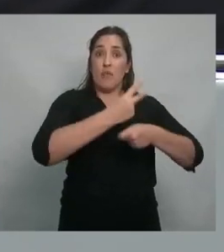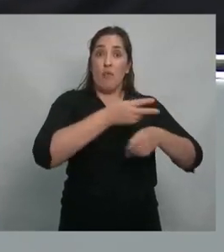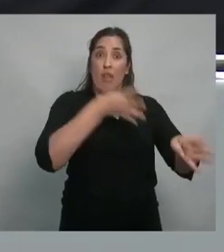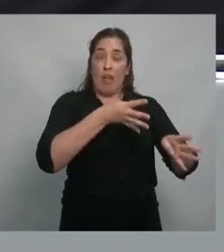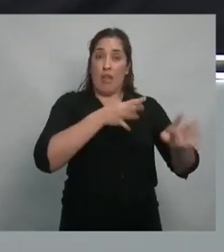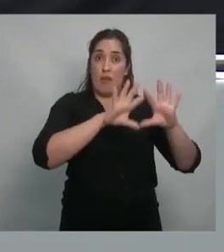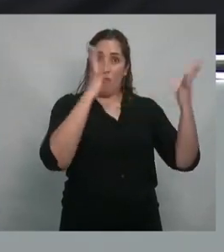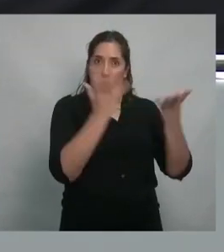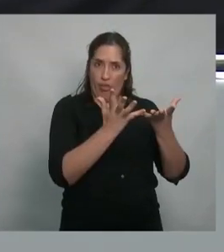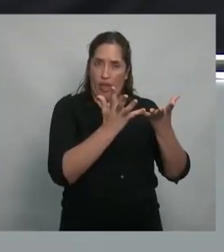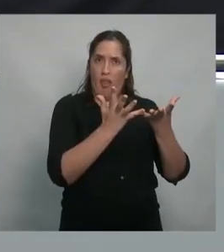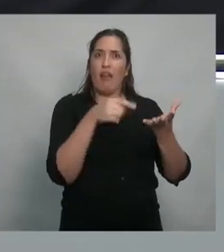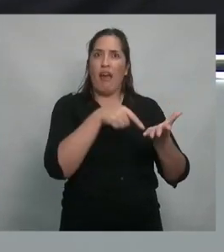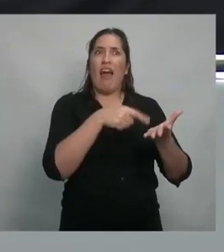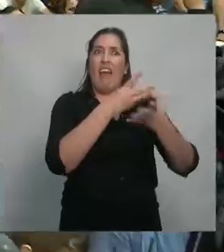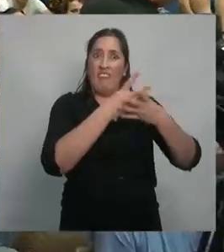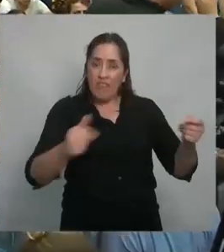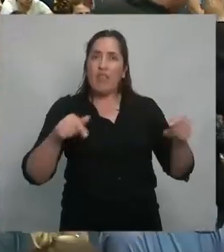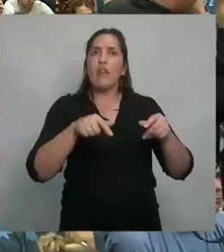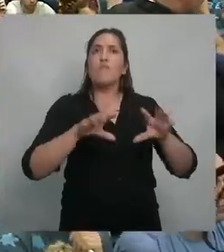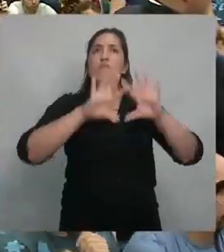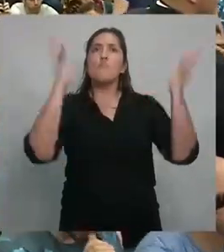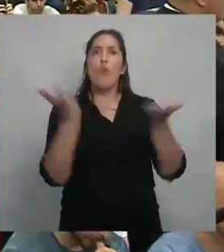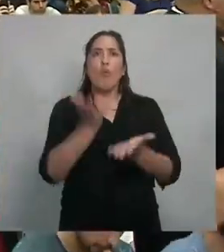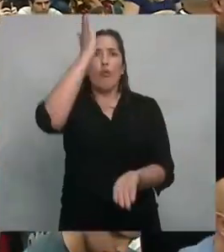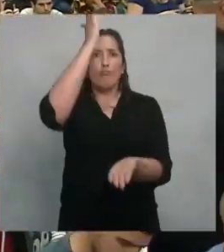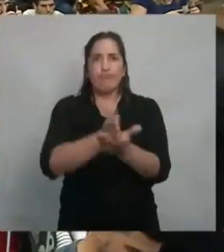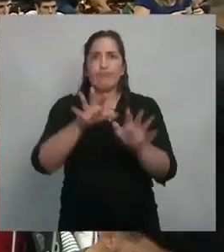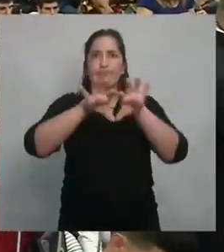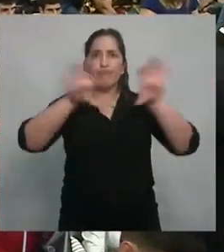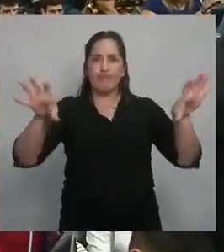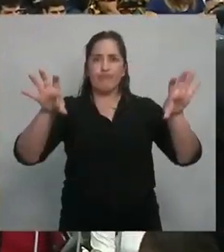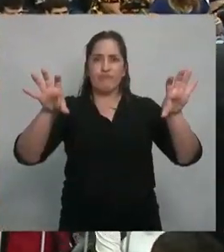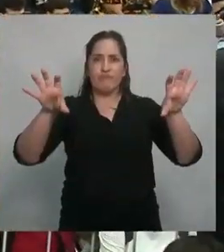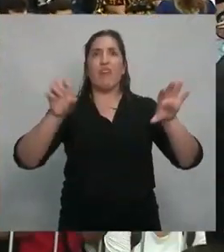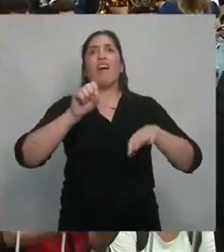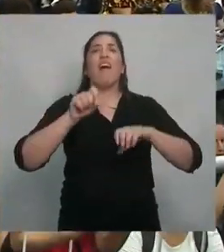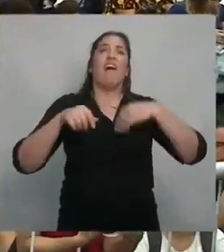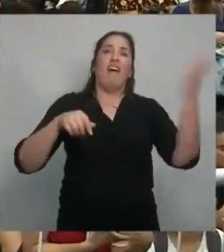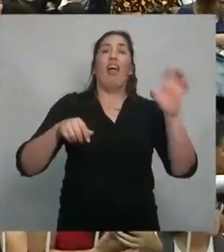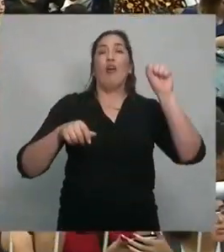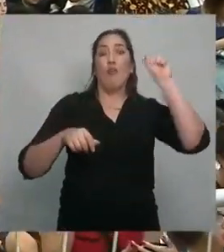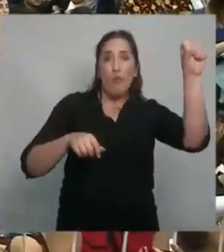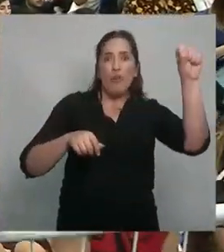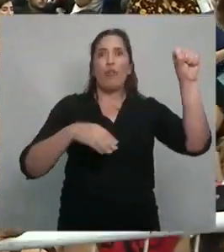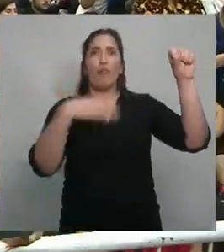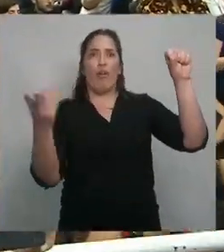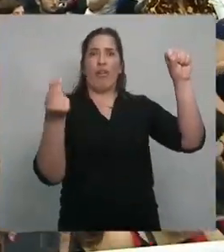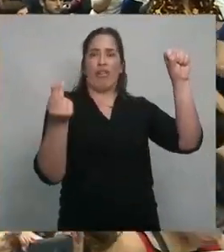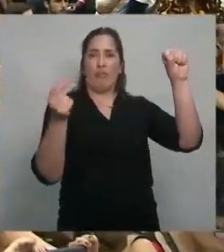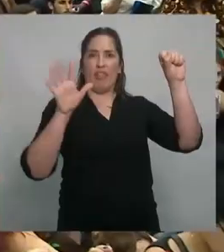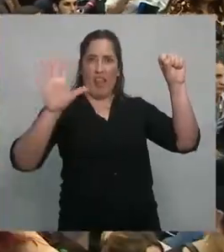y el mundo se divide entre este y oeste, entre el comunismo y el capitalismo. El